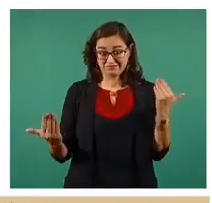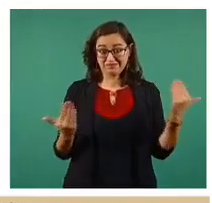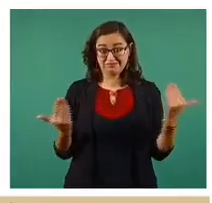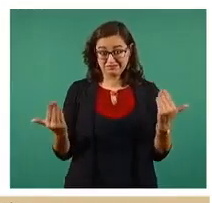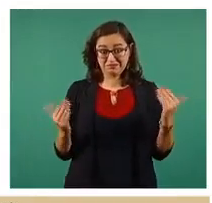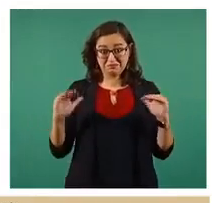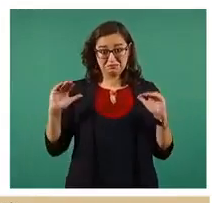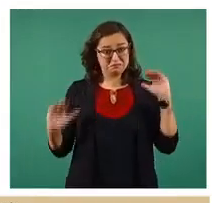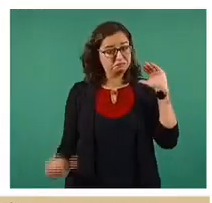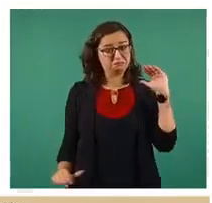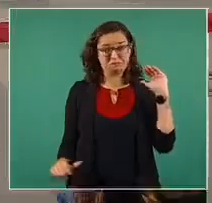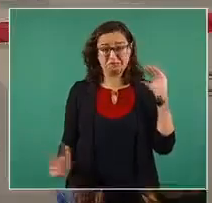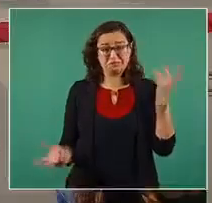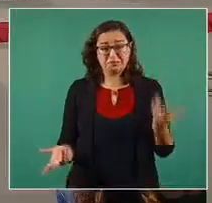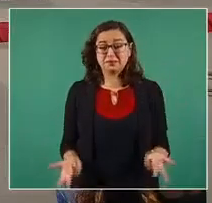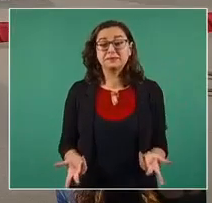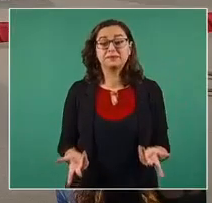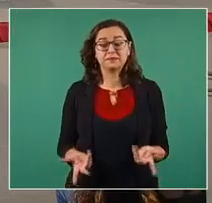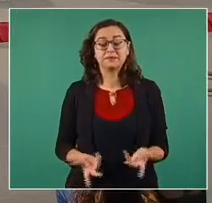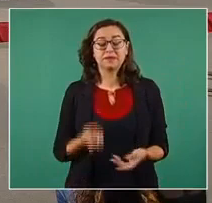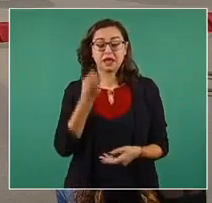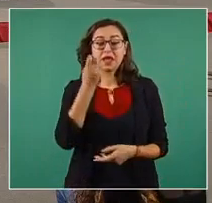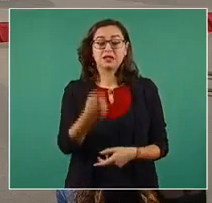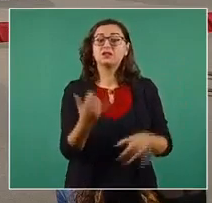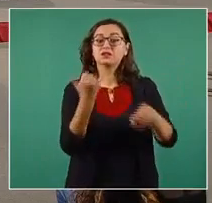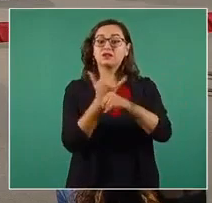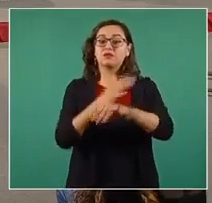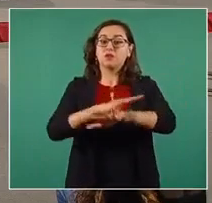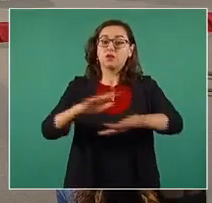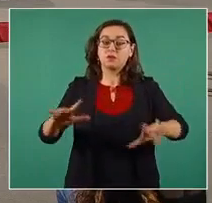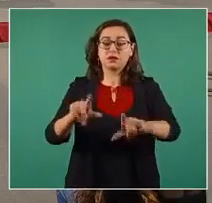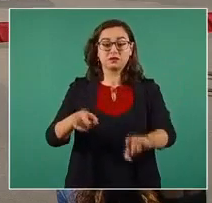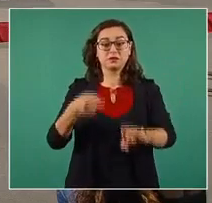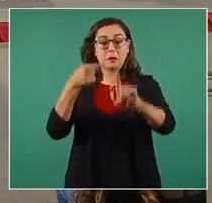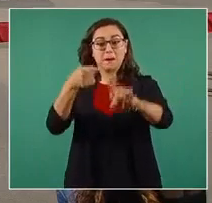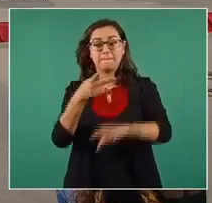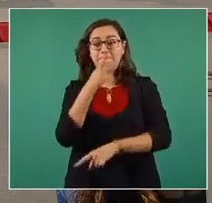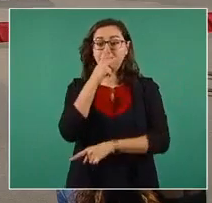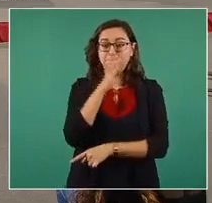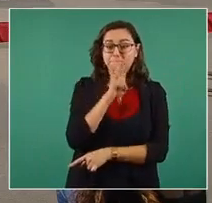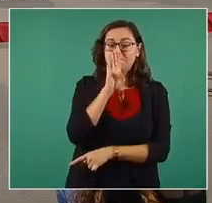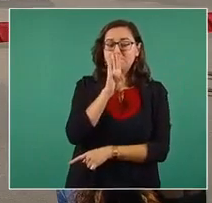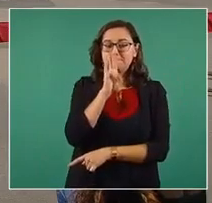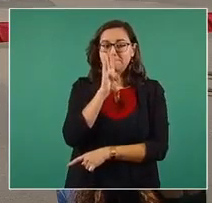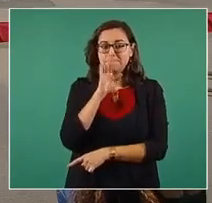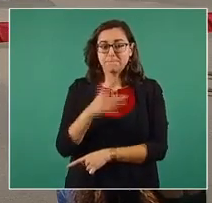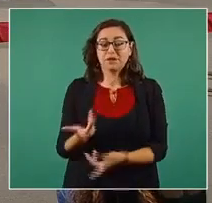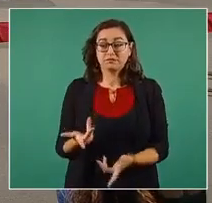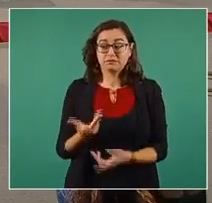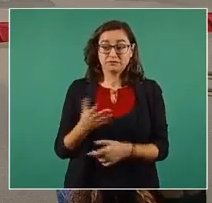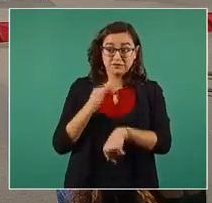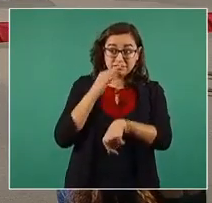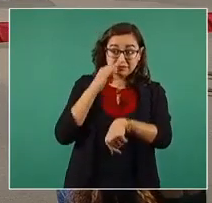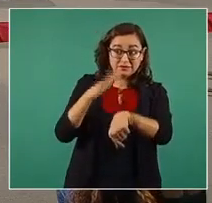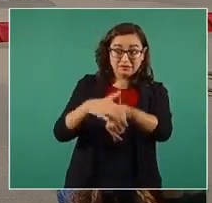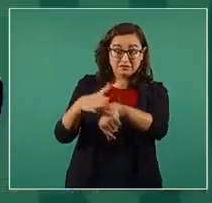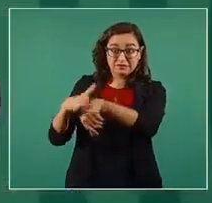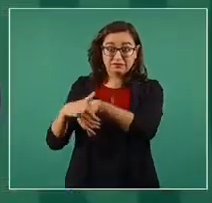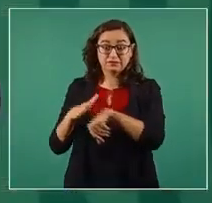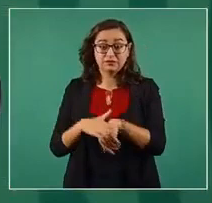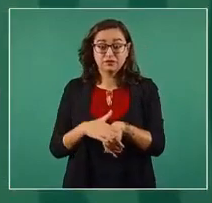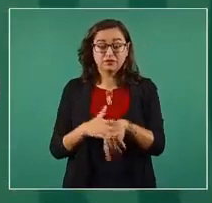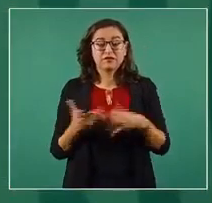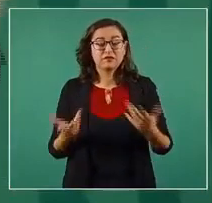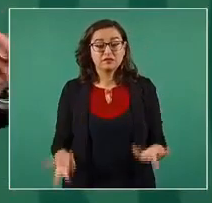más grande. El mensaje clave para padres, madres de familia es COVID-19 comparado